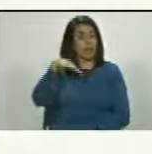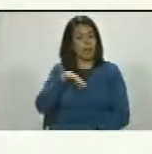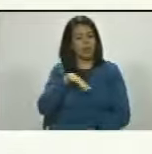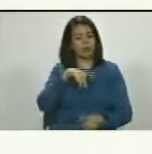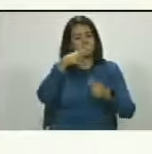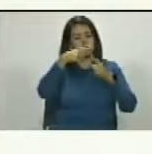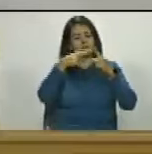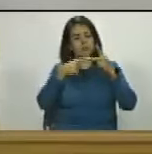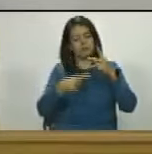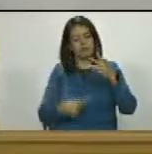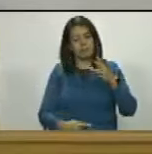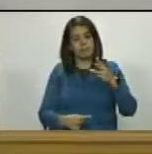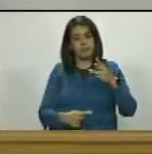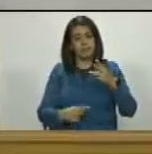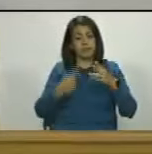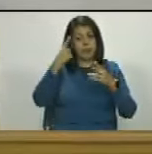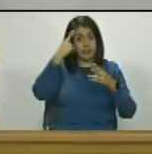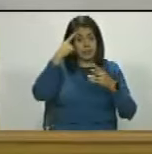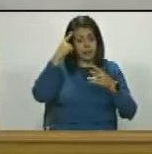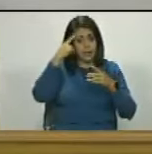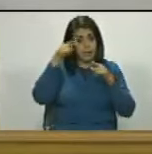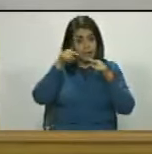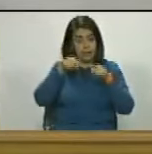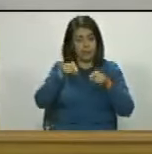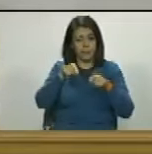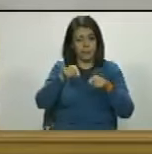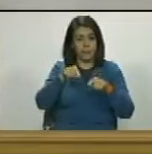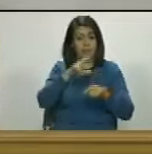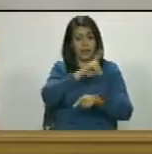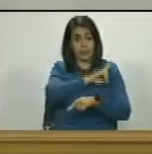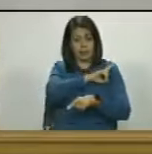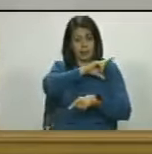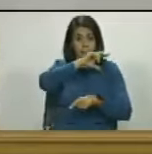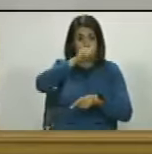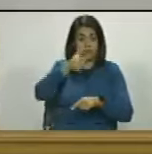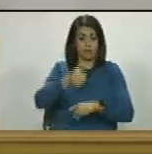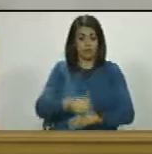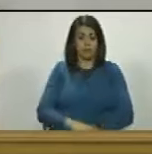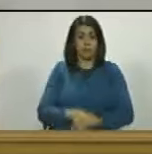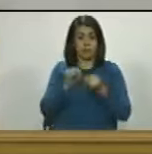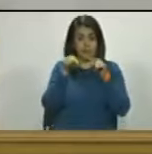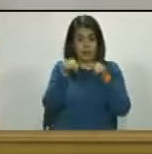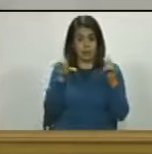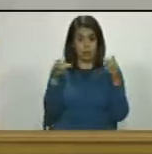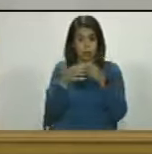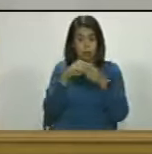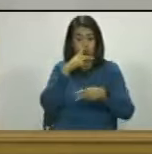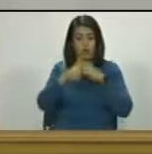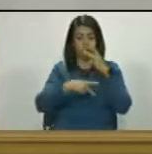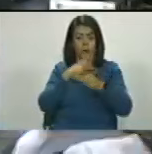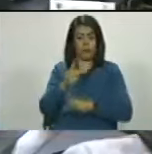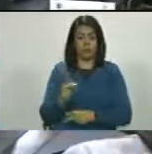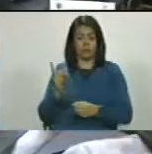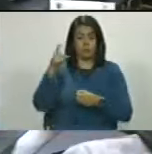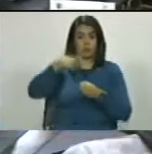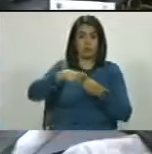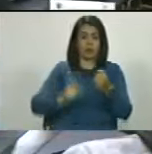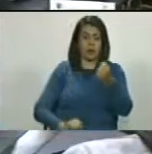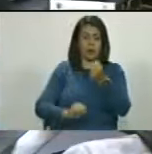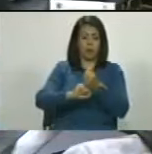de ellos y saber si las juntas directivas de esos partidos políticos en los que militan